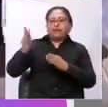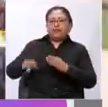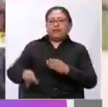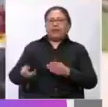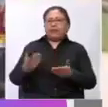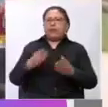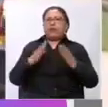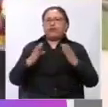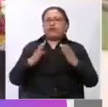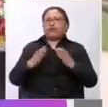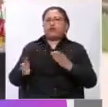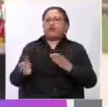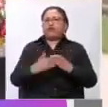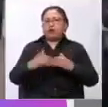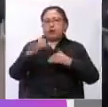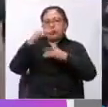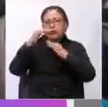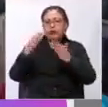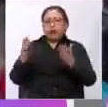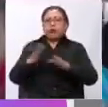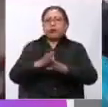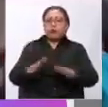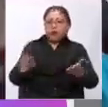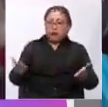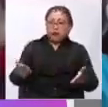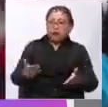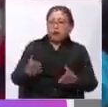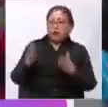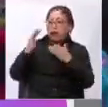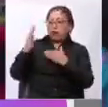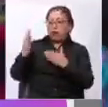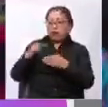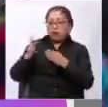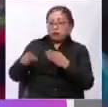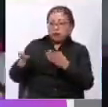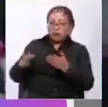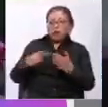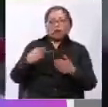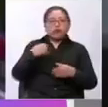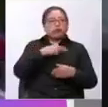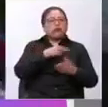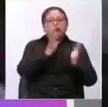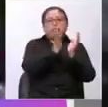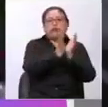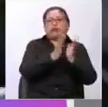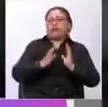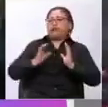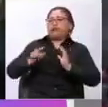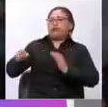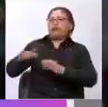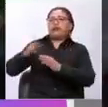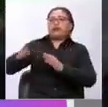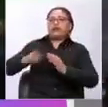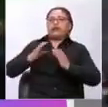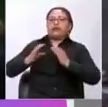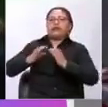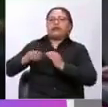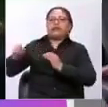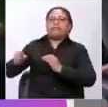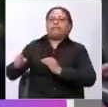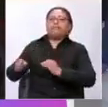encargados de atender niñez y adolescencia. Ahora bien, nosotros desde el 2018 hemos realizado un proceso